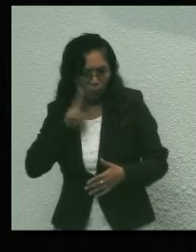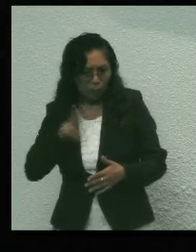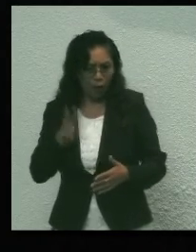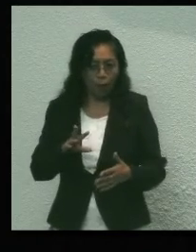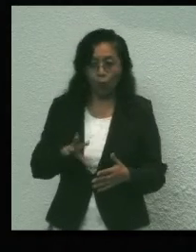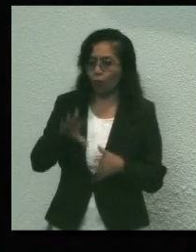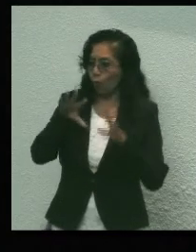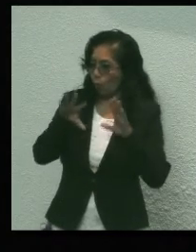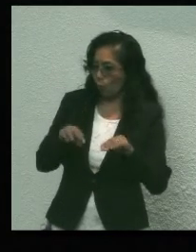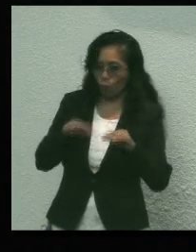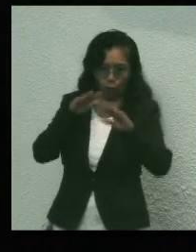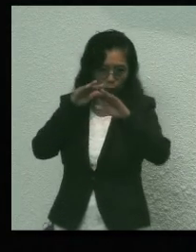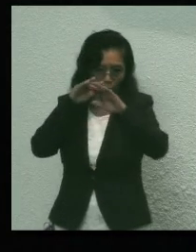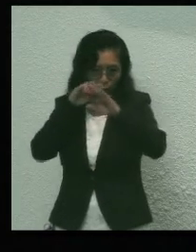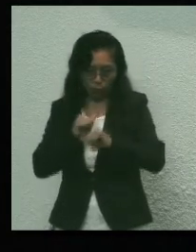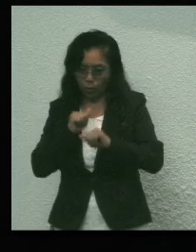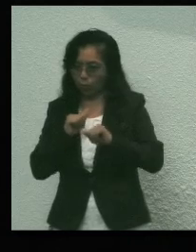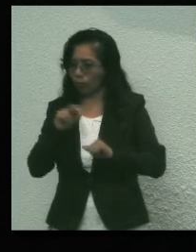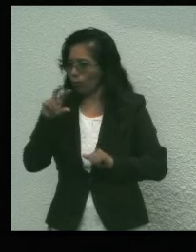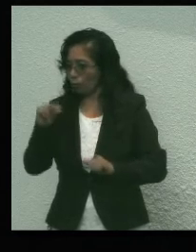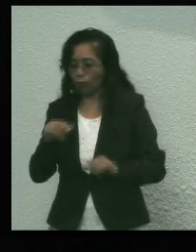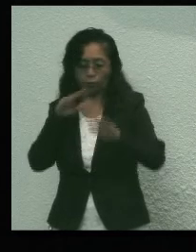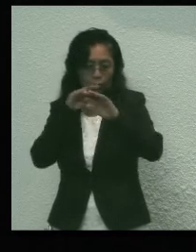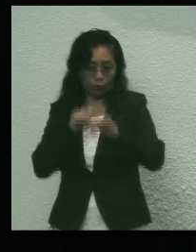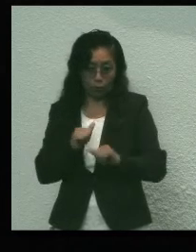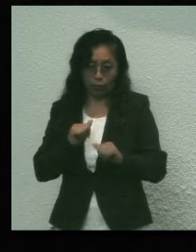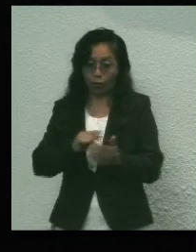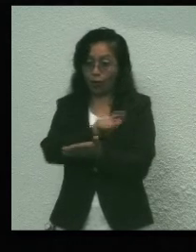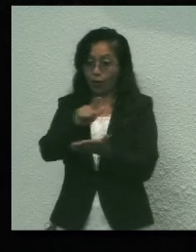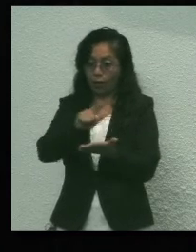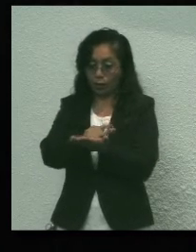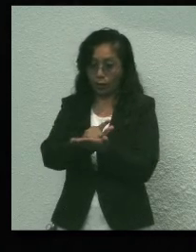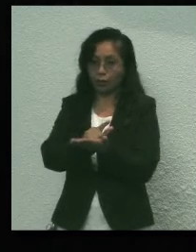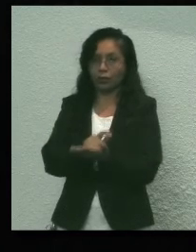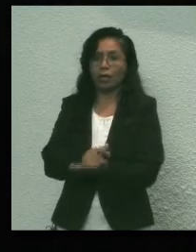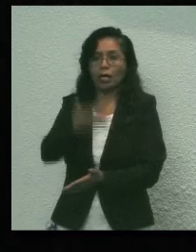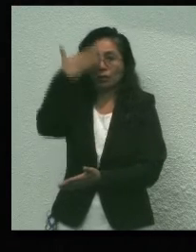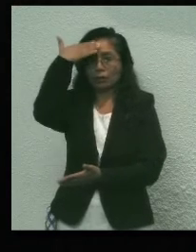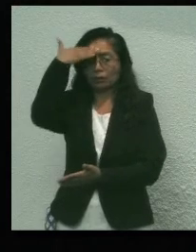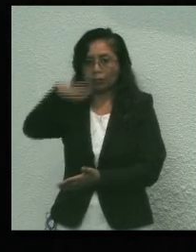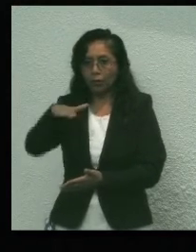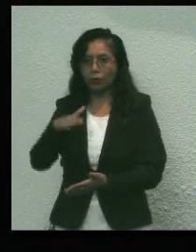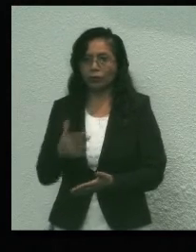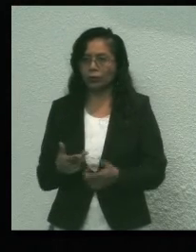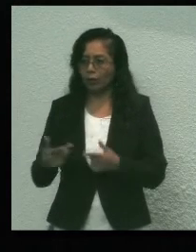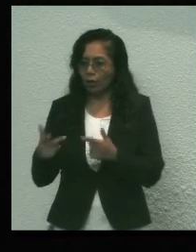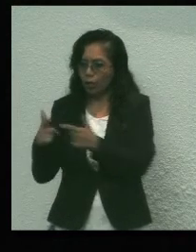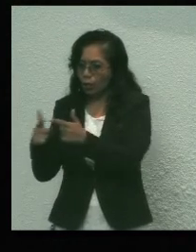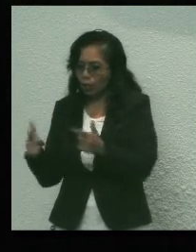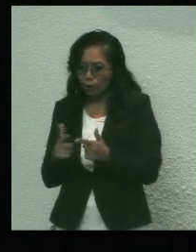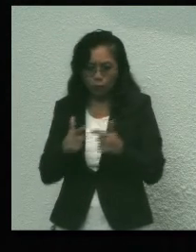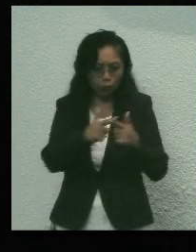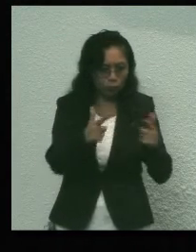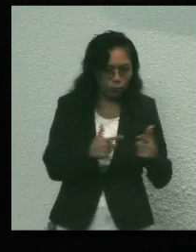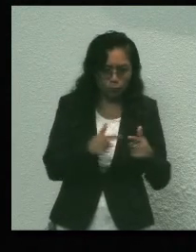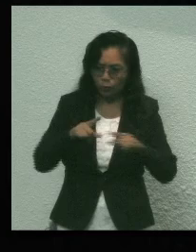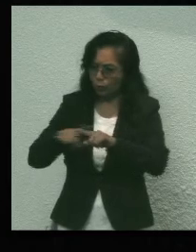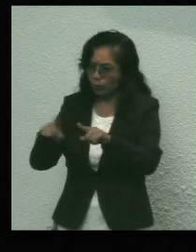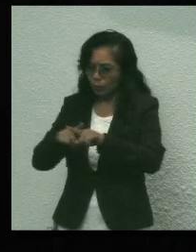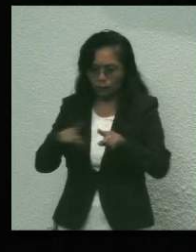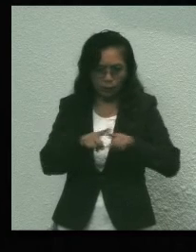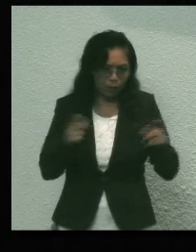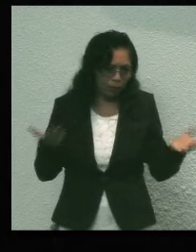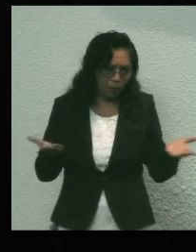o reformas legislativas. Reconocemos que el pluripartidismo es la naturaleza política